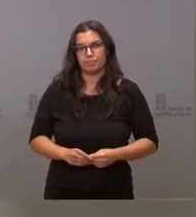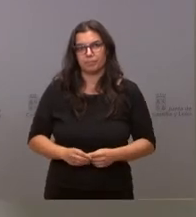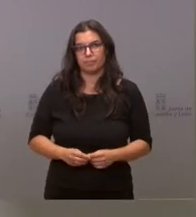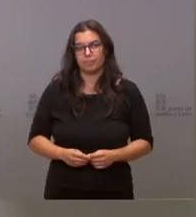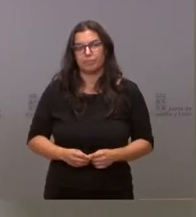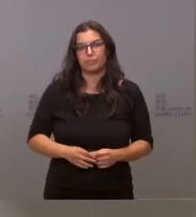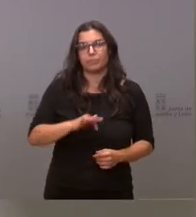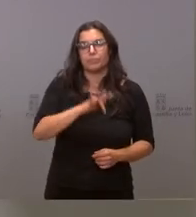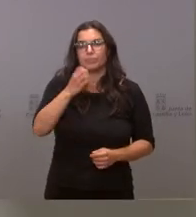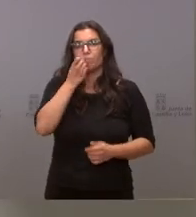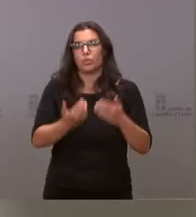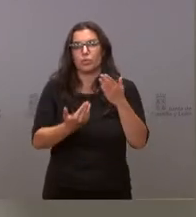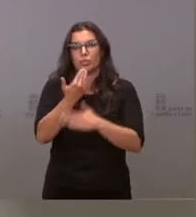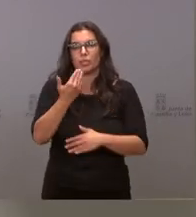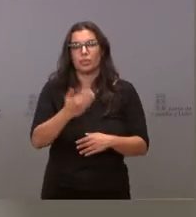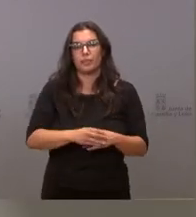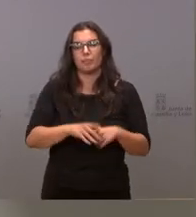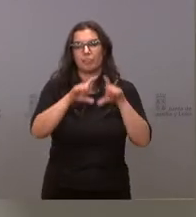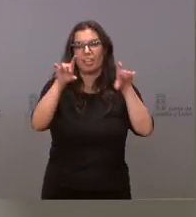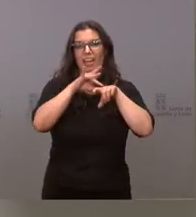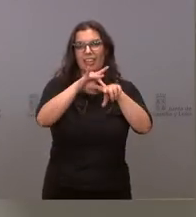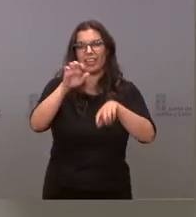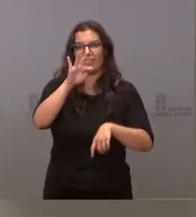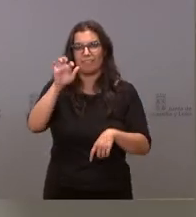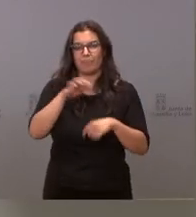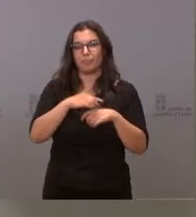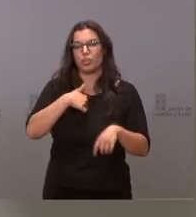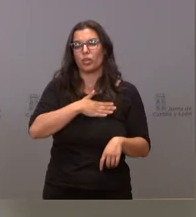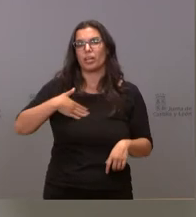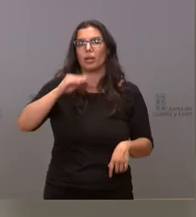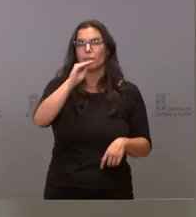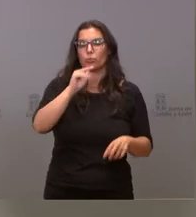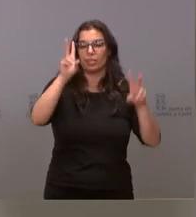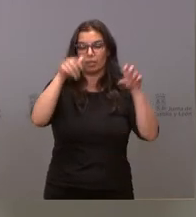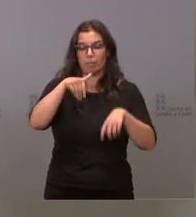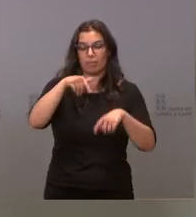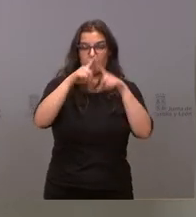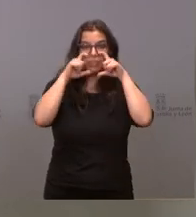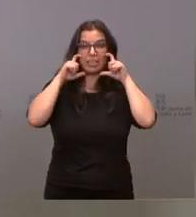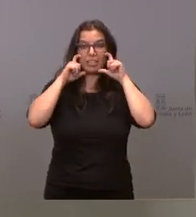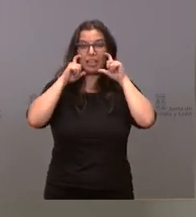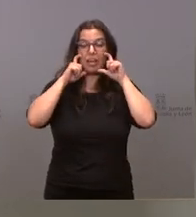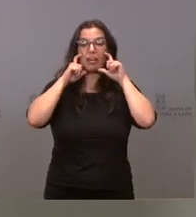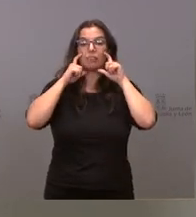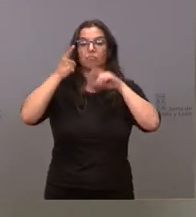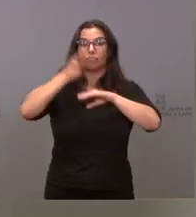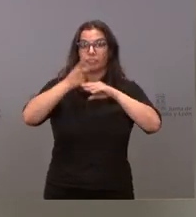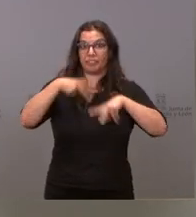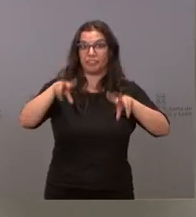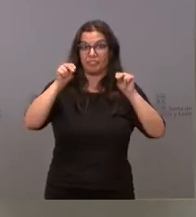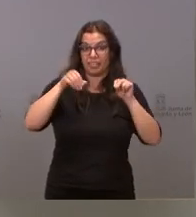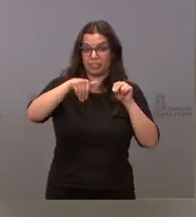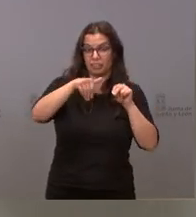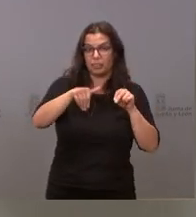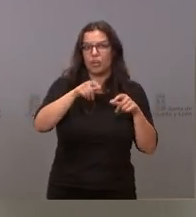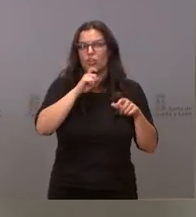Buenos días, presidente. Adriana, desde la Agencia EFE. Yo le quería preguntar por el fin del uso de las mascarillas, el uso obligatorio. Más allá del cómo